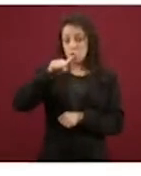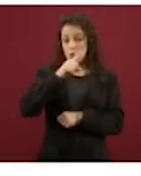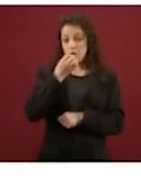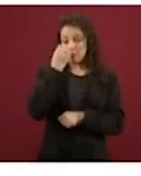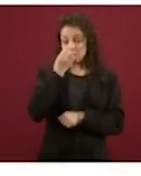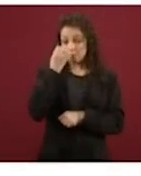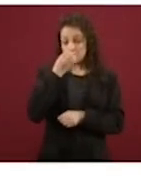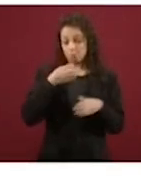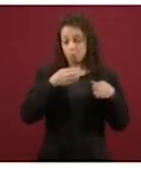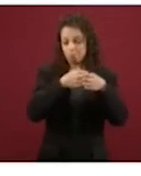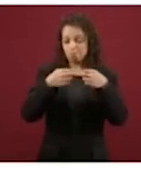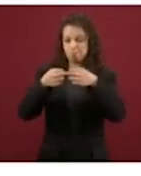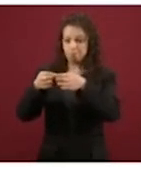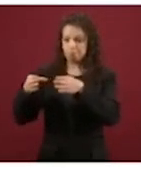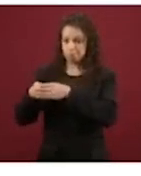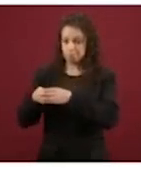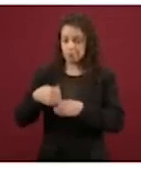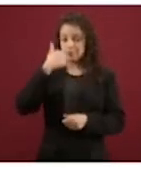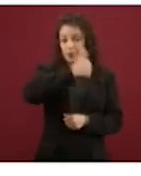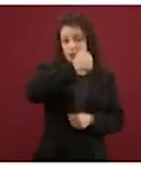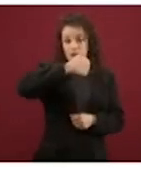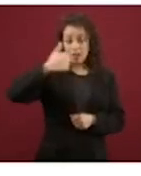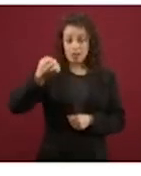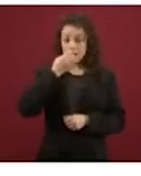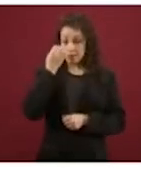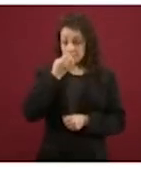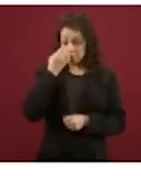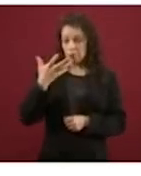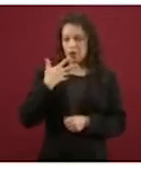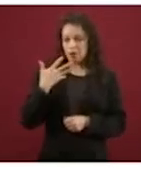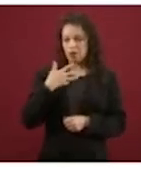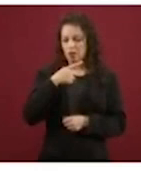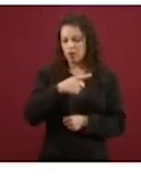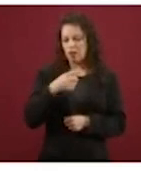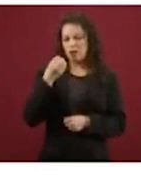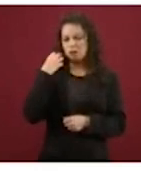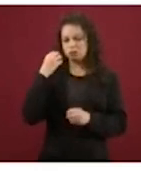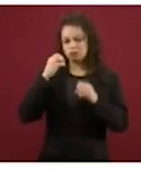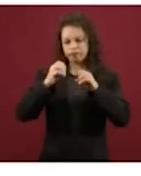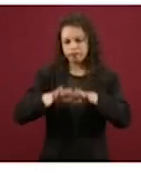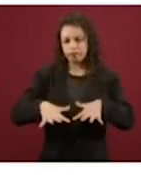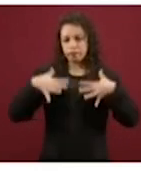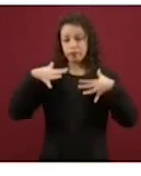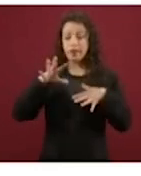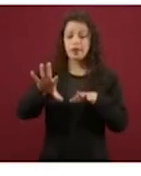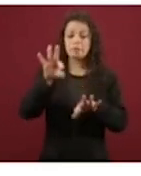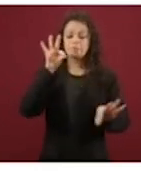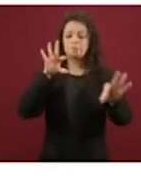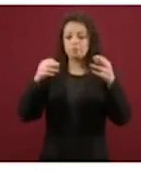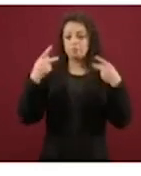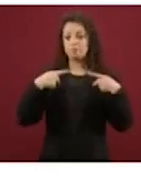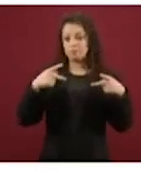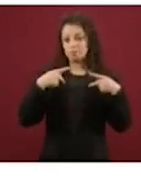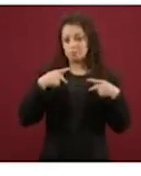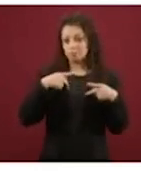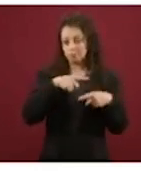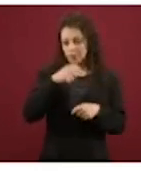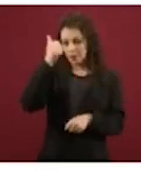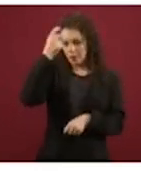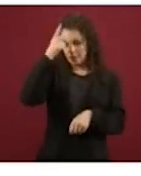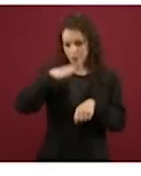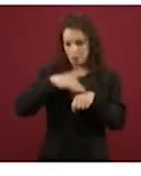En cada plantel se celebra una asamblea para elegir un comité escolar de administración